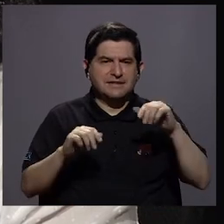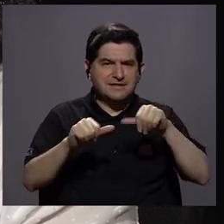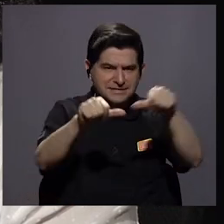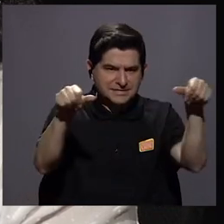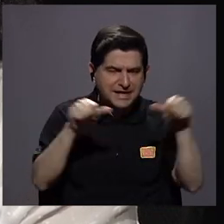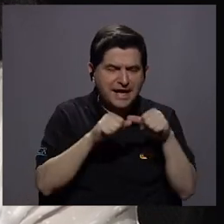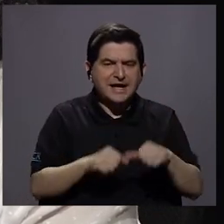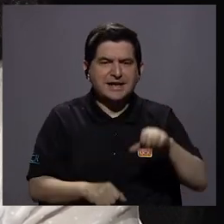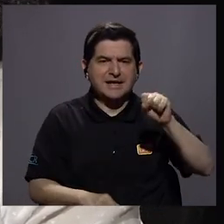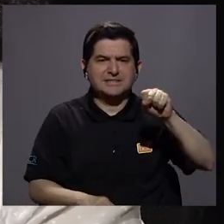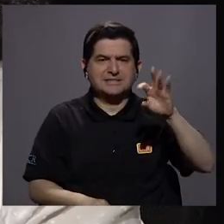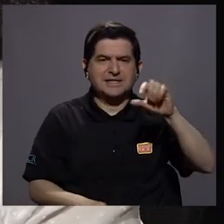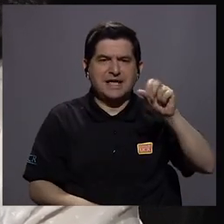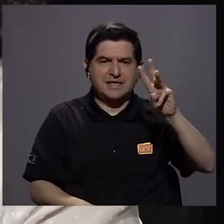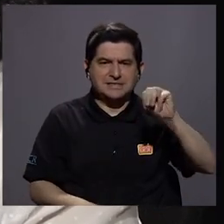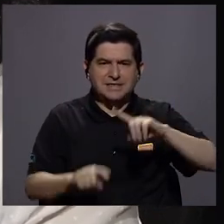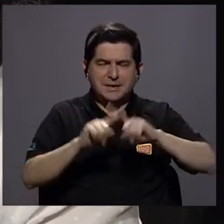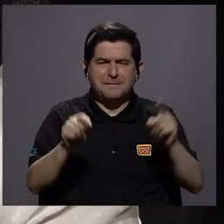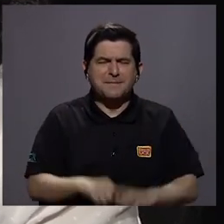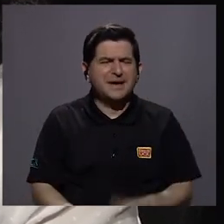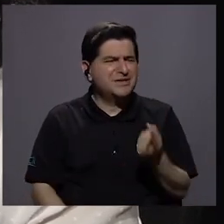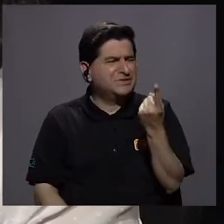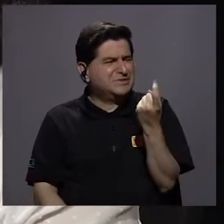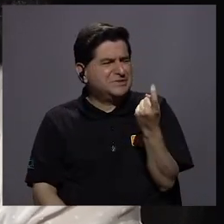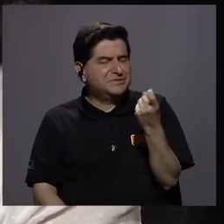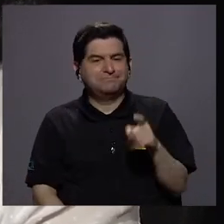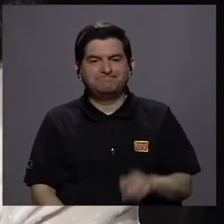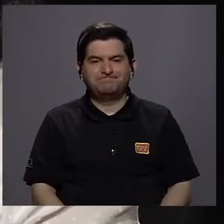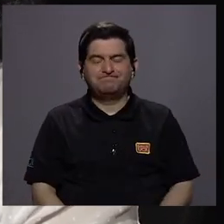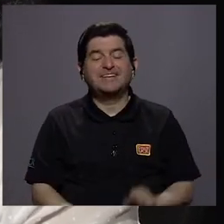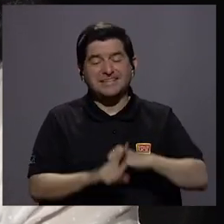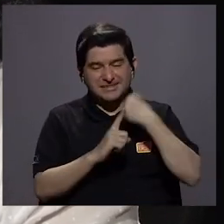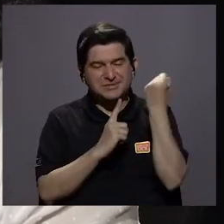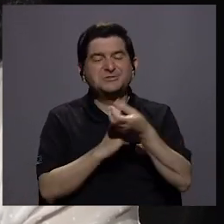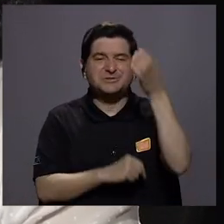deficitaria? Sí, mire, eso es algo cultural también.